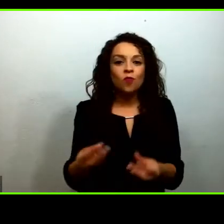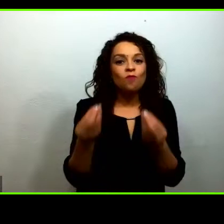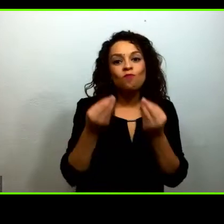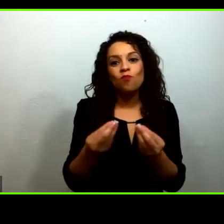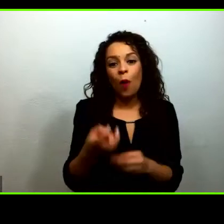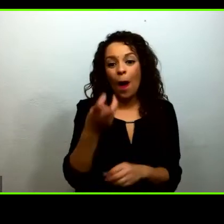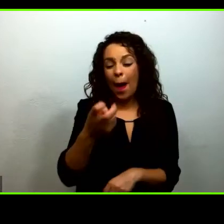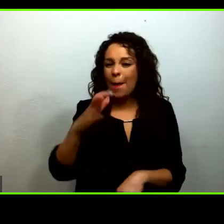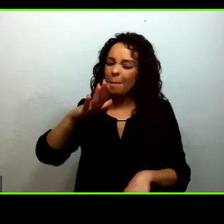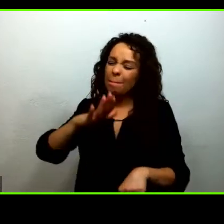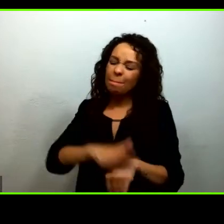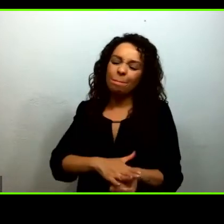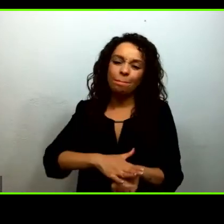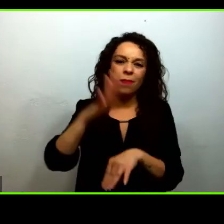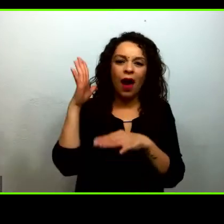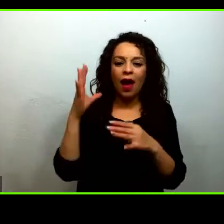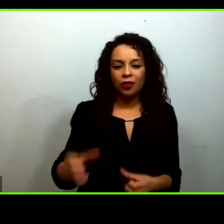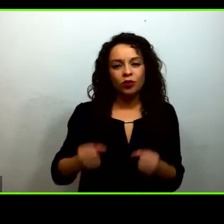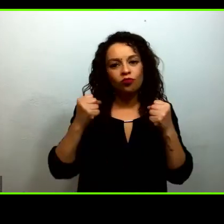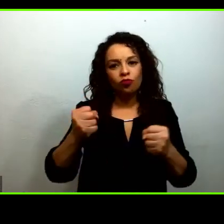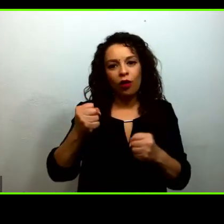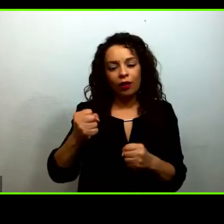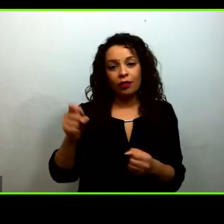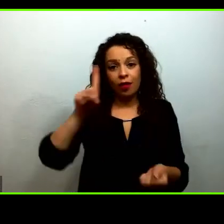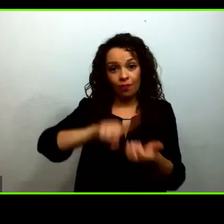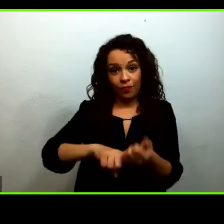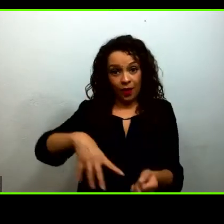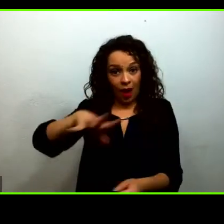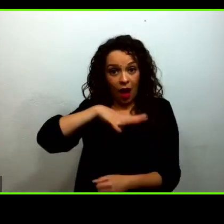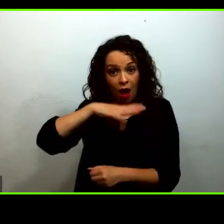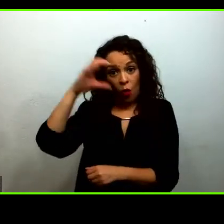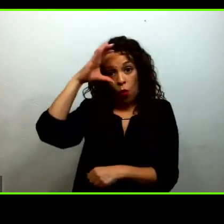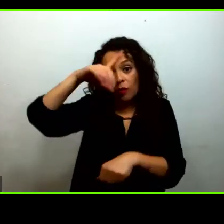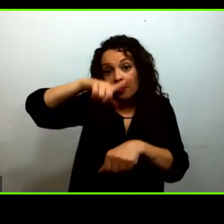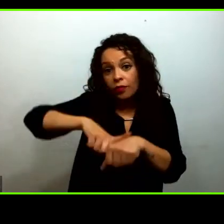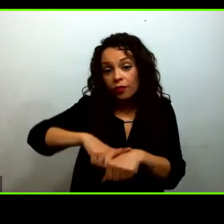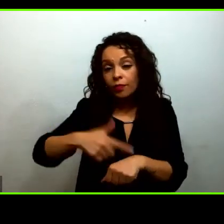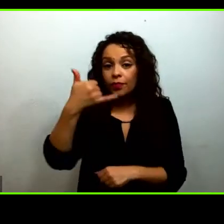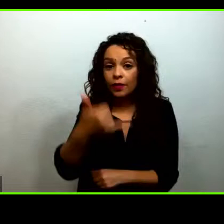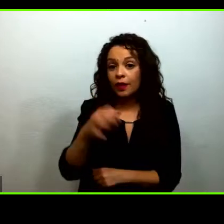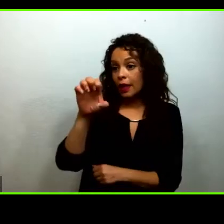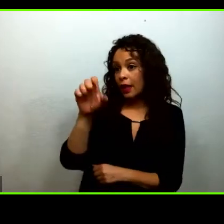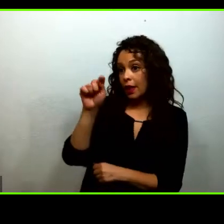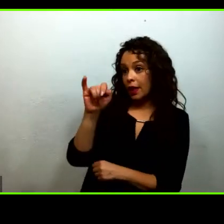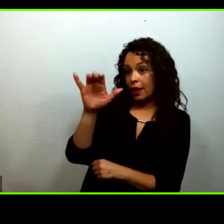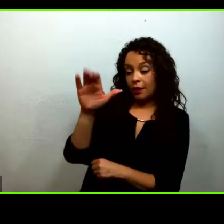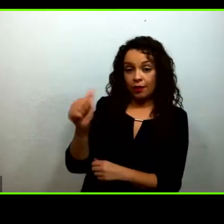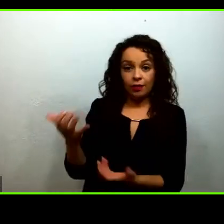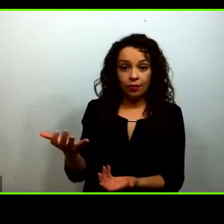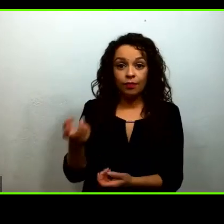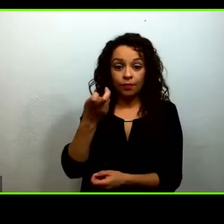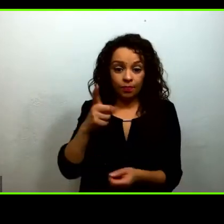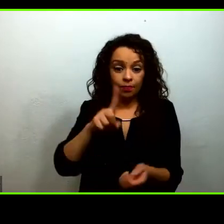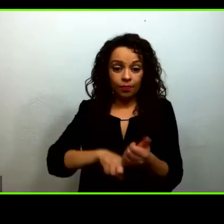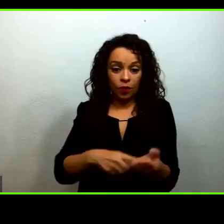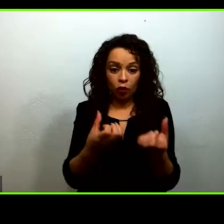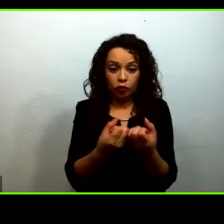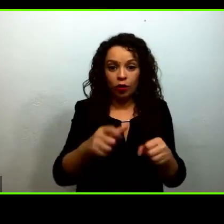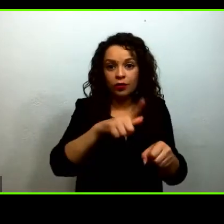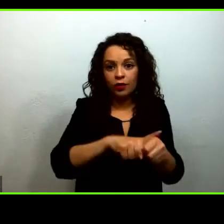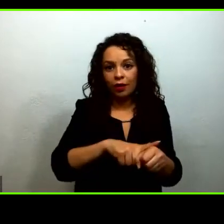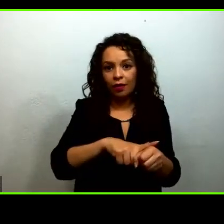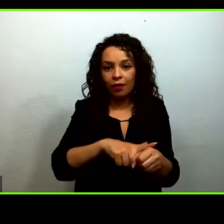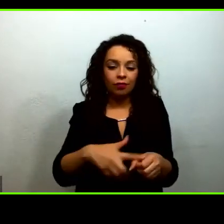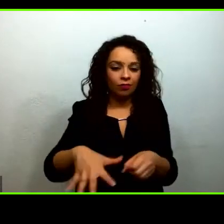ético y cultural que presenta la educación y la sociedad futura. Y aquí nos encontramos